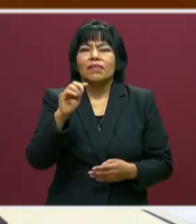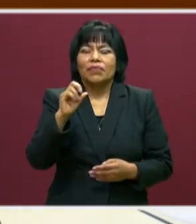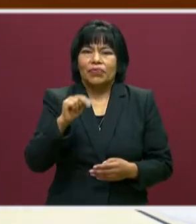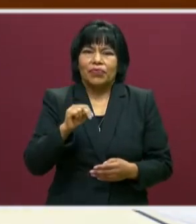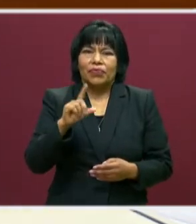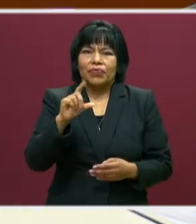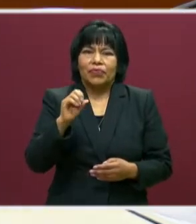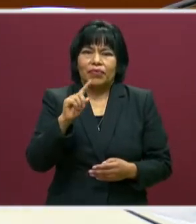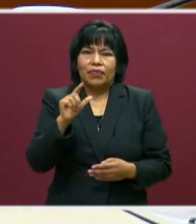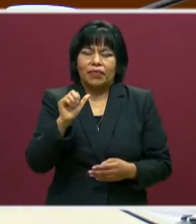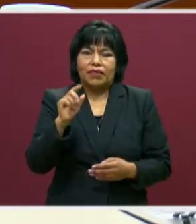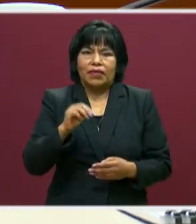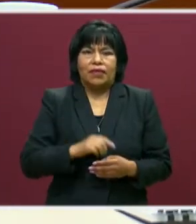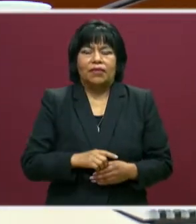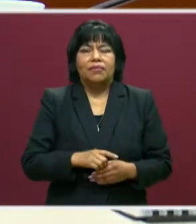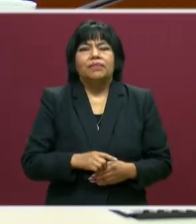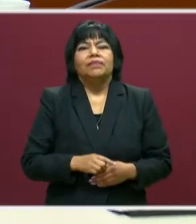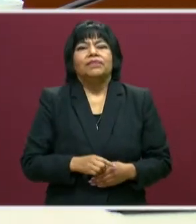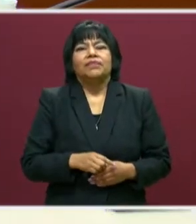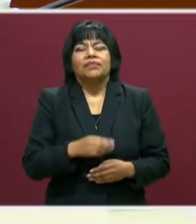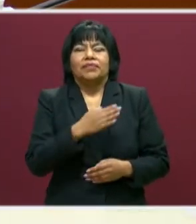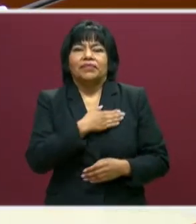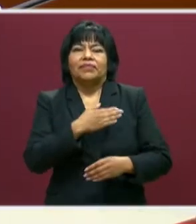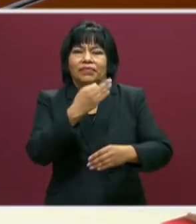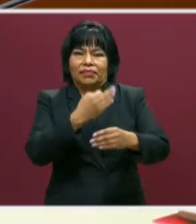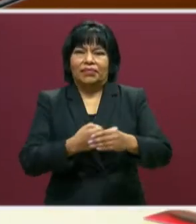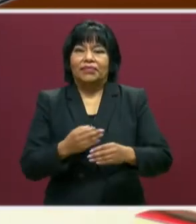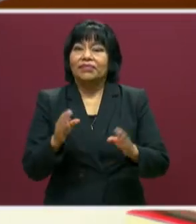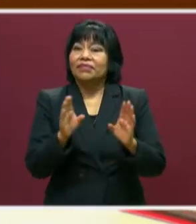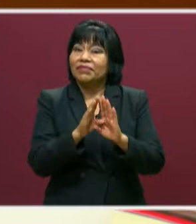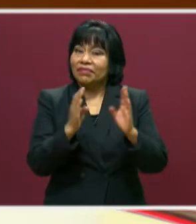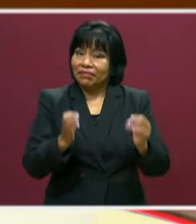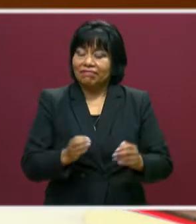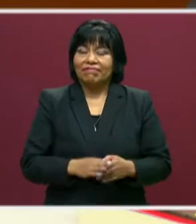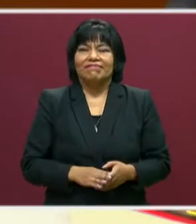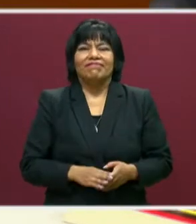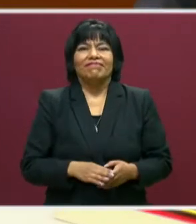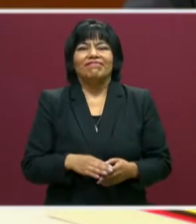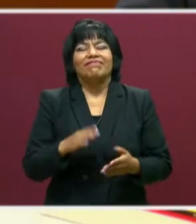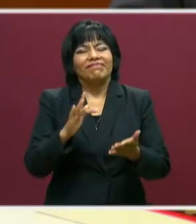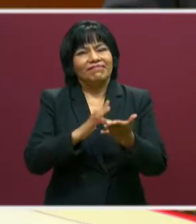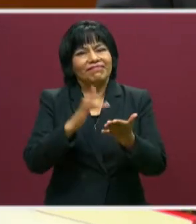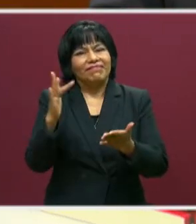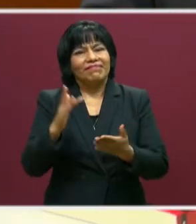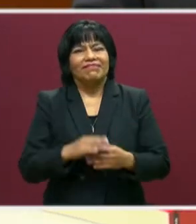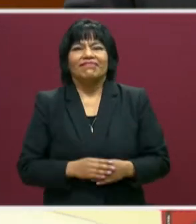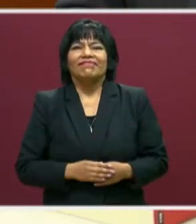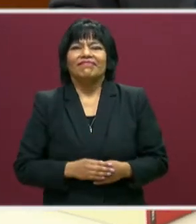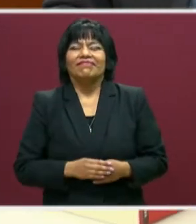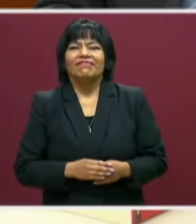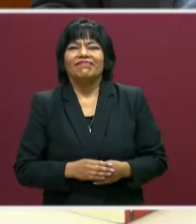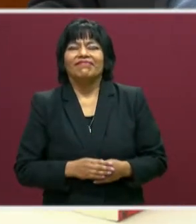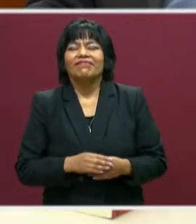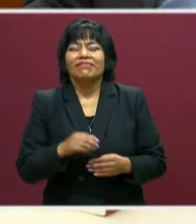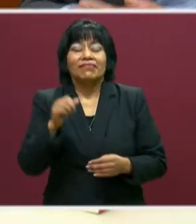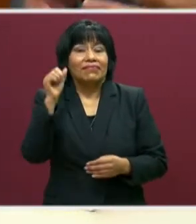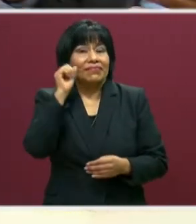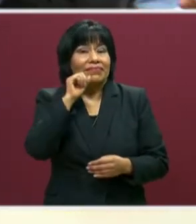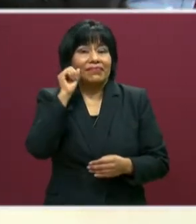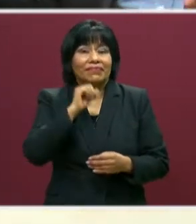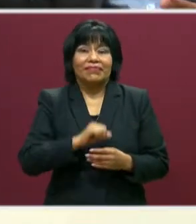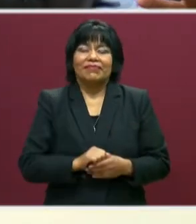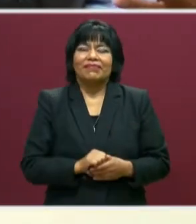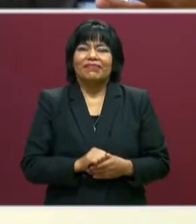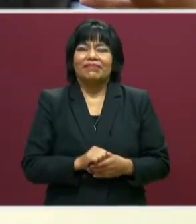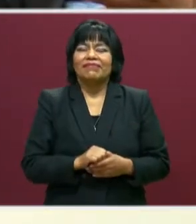a quien con mucho gusto le decimos buenas tardes. ¿Cómo le va? Gaby, muchas gracias por recibirme, por esta hospitalidad siempre aquí del